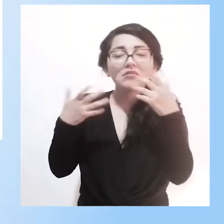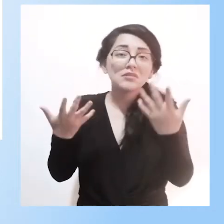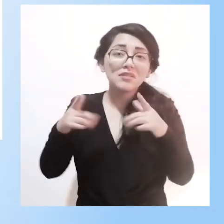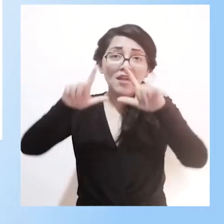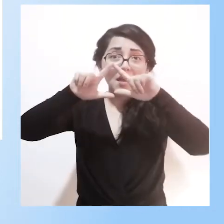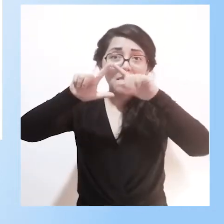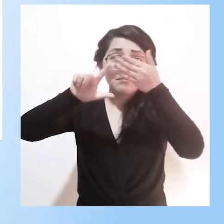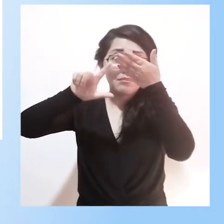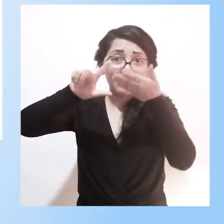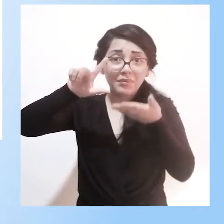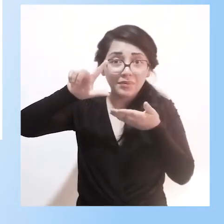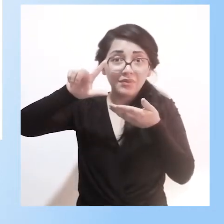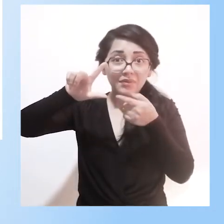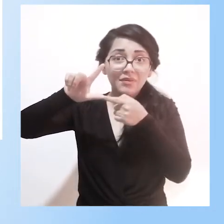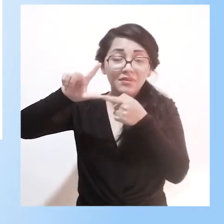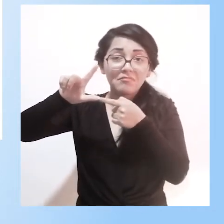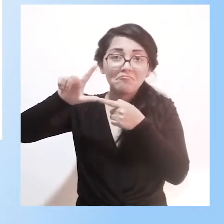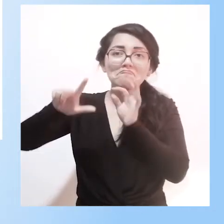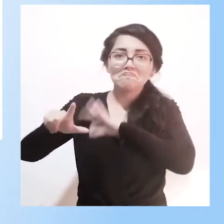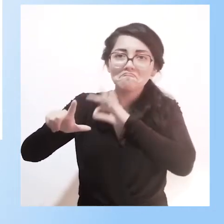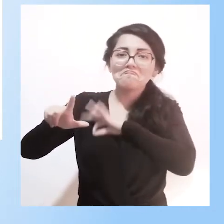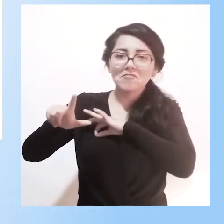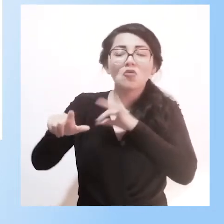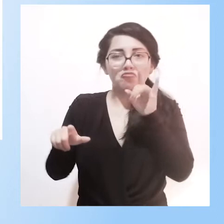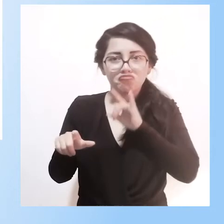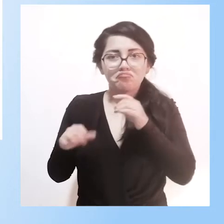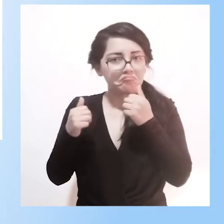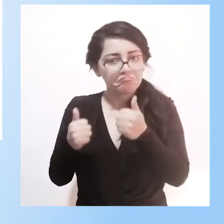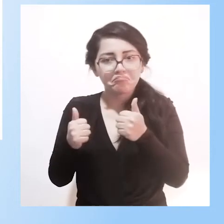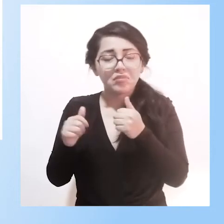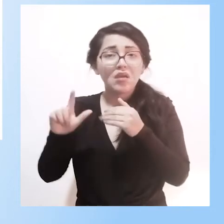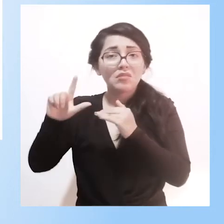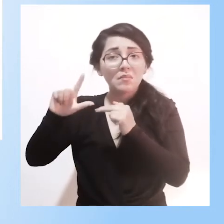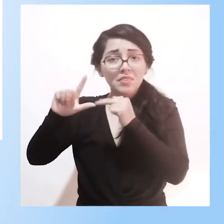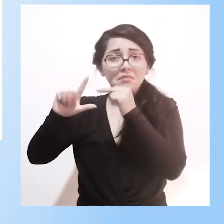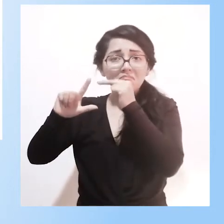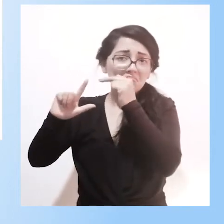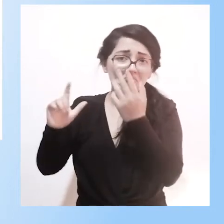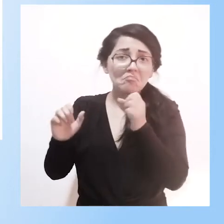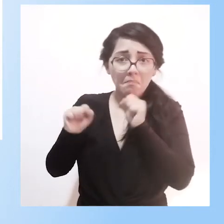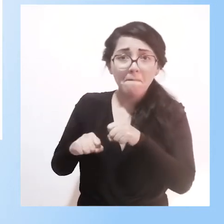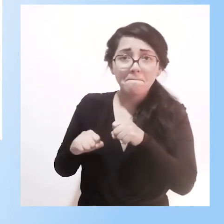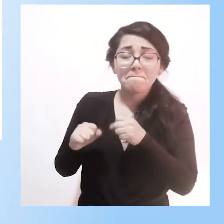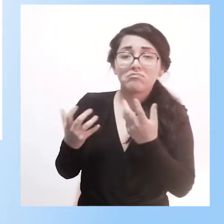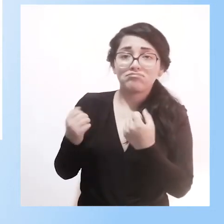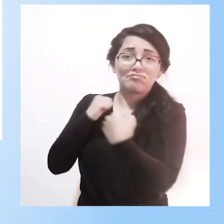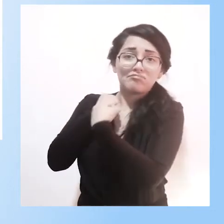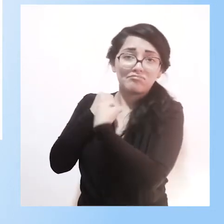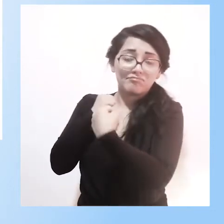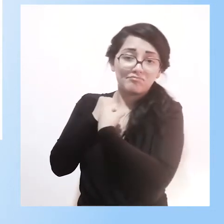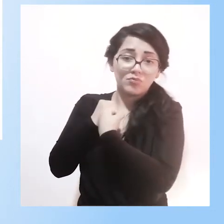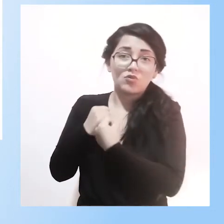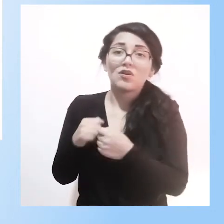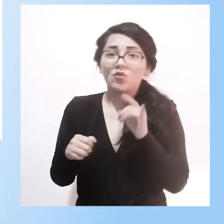mando, si se usa bien y la burocracia, si se usa bien, es un apoyo muy importante.